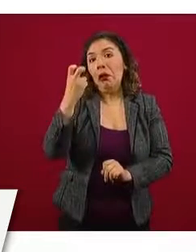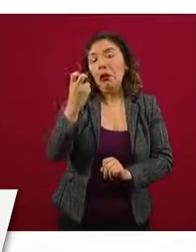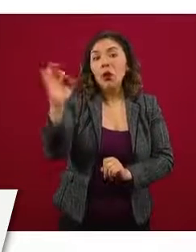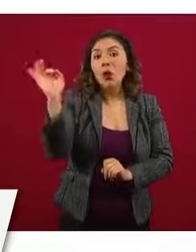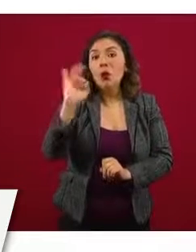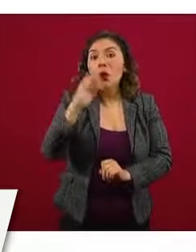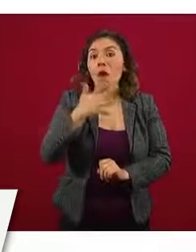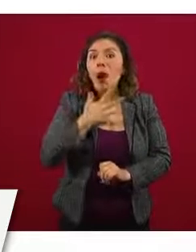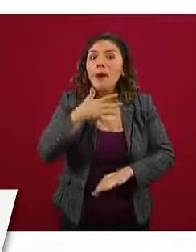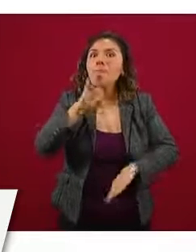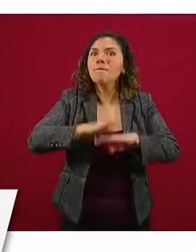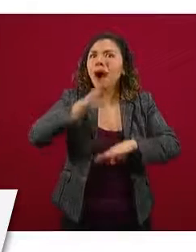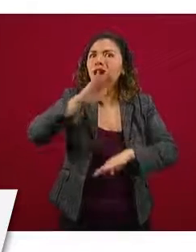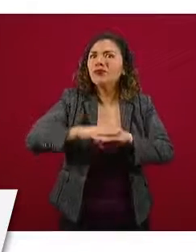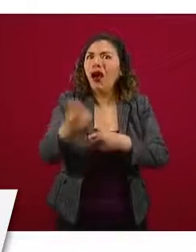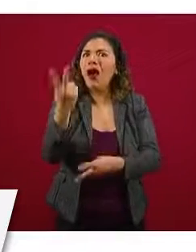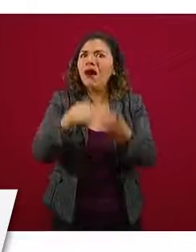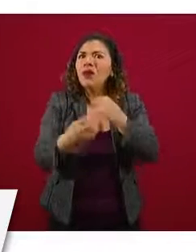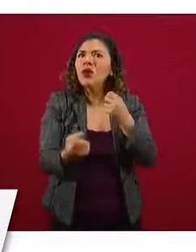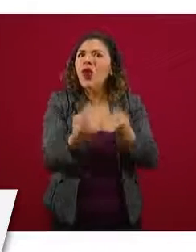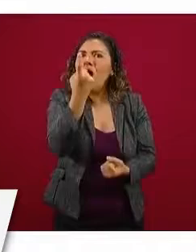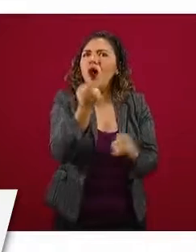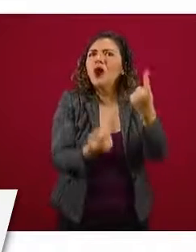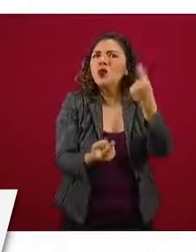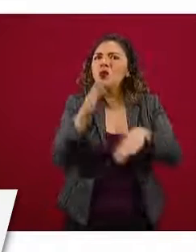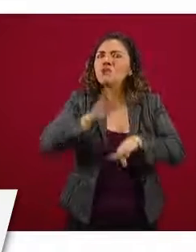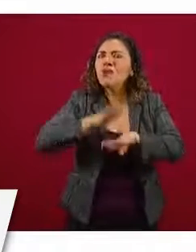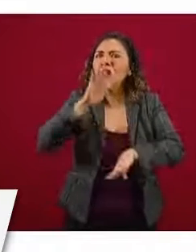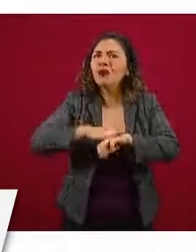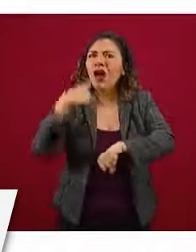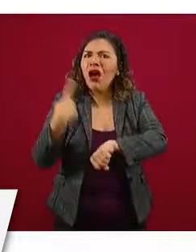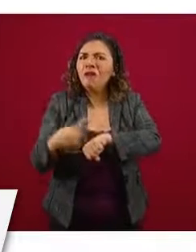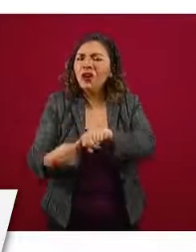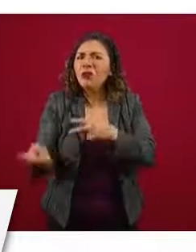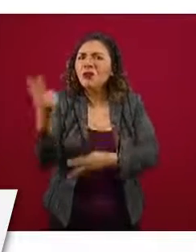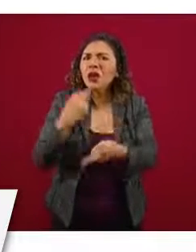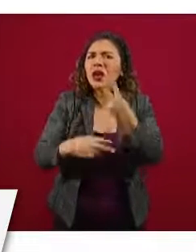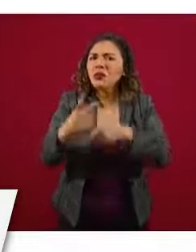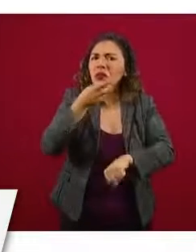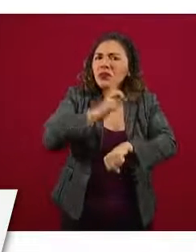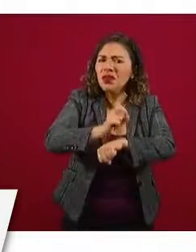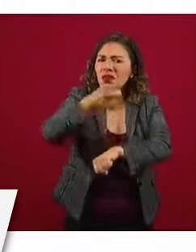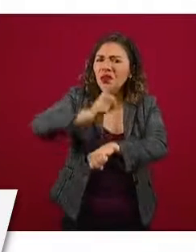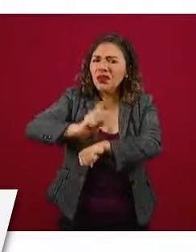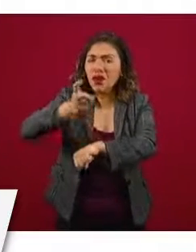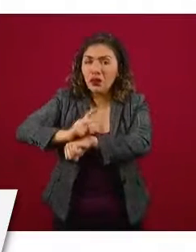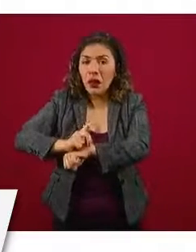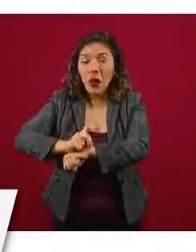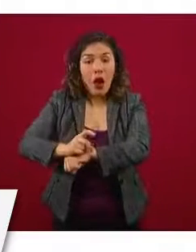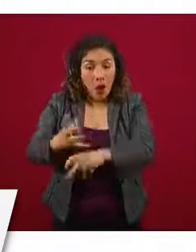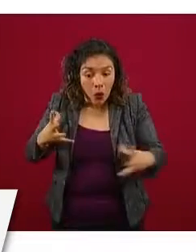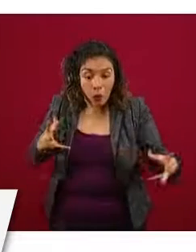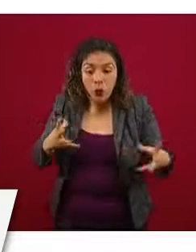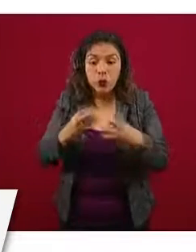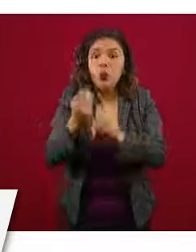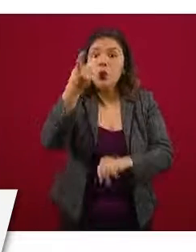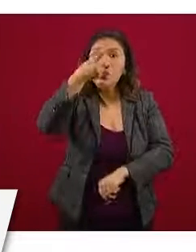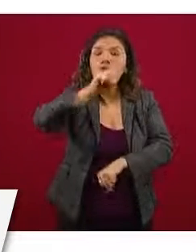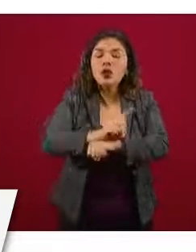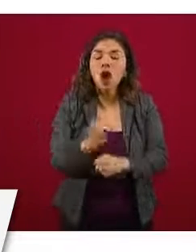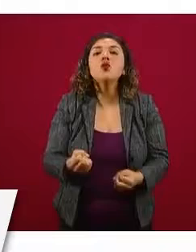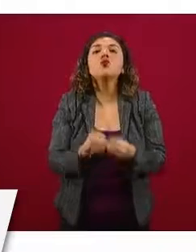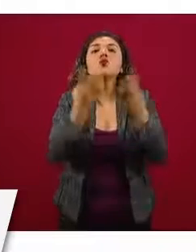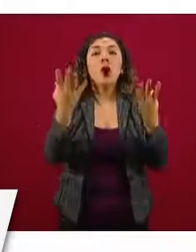cuando se van sumando nuevos casos cada día y aun cuando en el conjunto la suma de casos de un día es